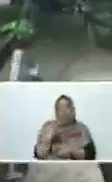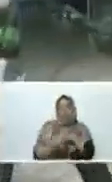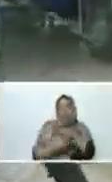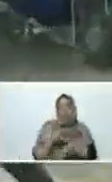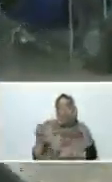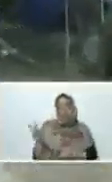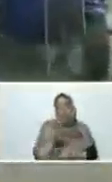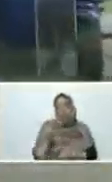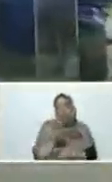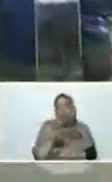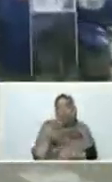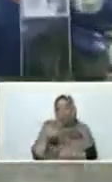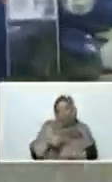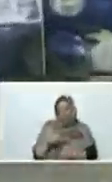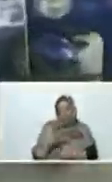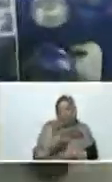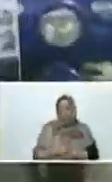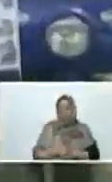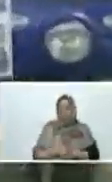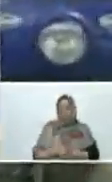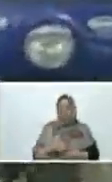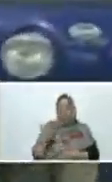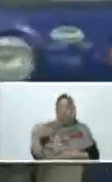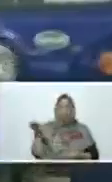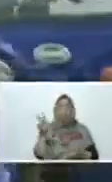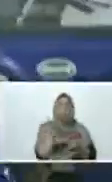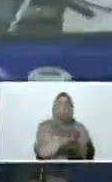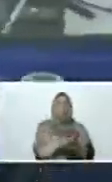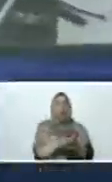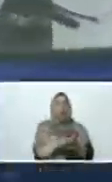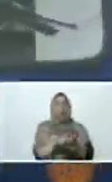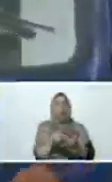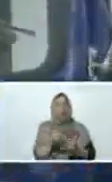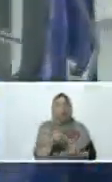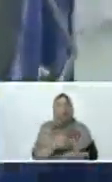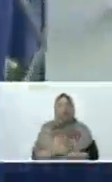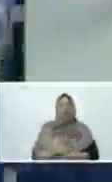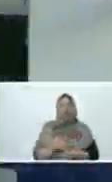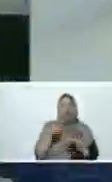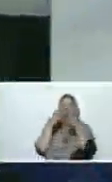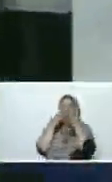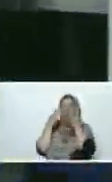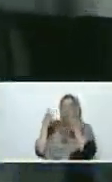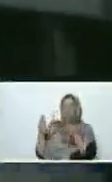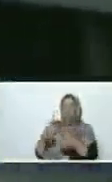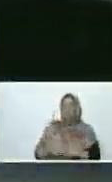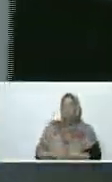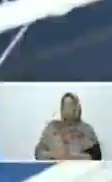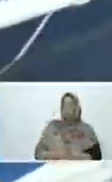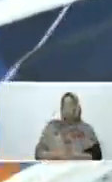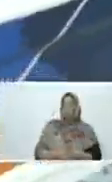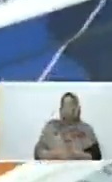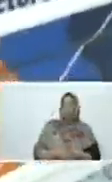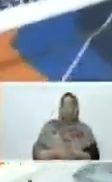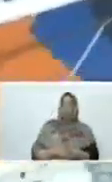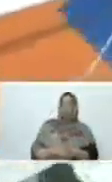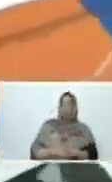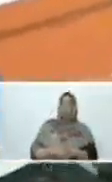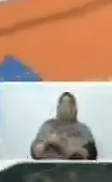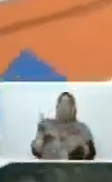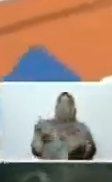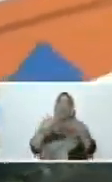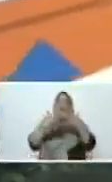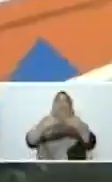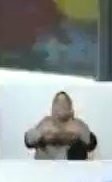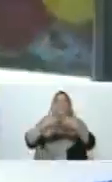venezolano. Es un hecho inédito en Venezuela. Correcto. Planchones de Sidor, presidente. Planchones de Sidor. Alambrón de Sidor.